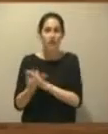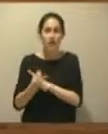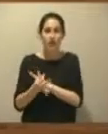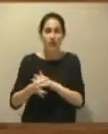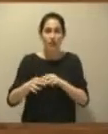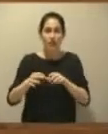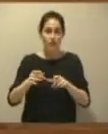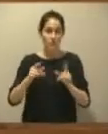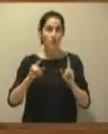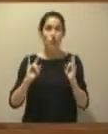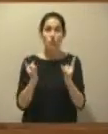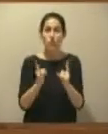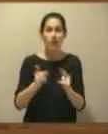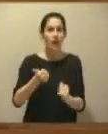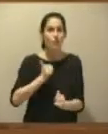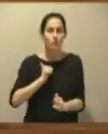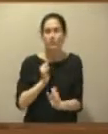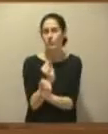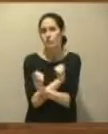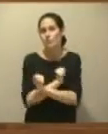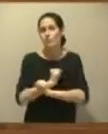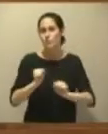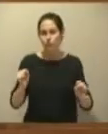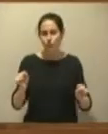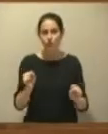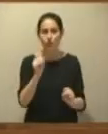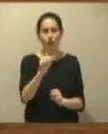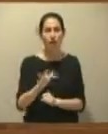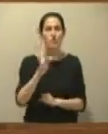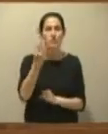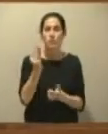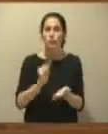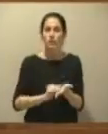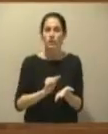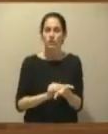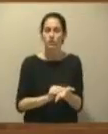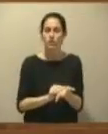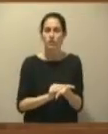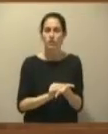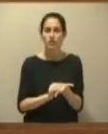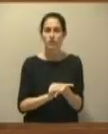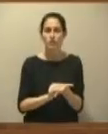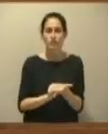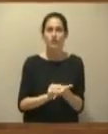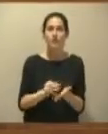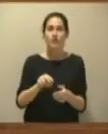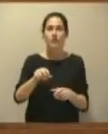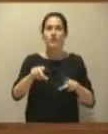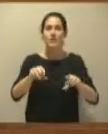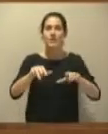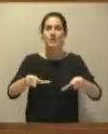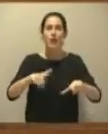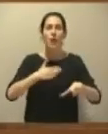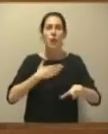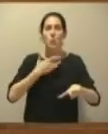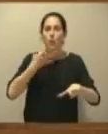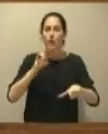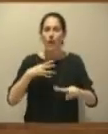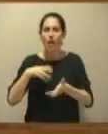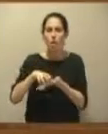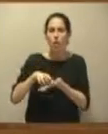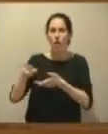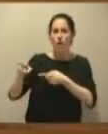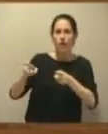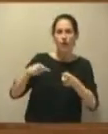aprovechamiento forestal. Y, por otra, en muchas ocasiones ni siquiera su propiedad está clara y resulta muy